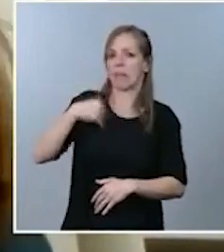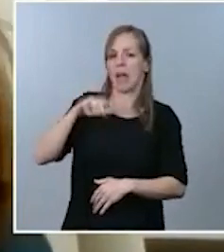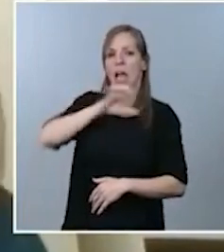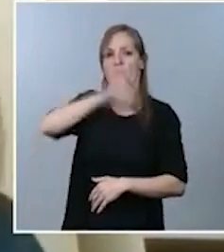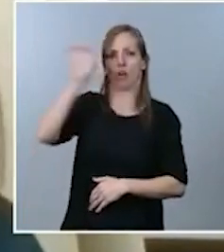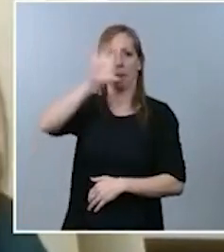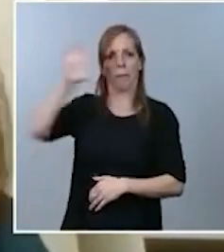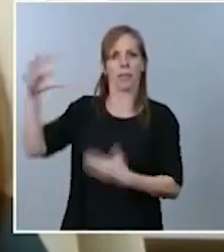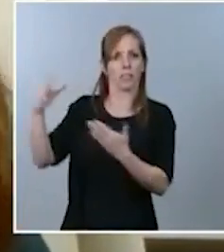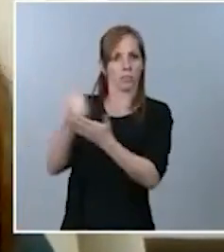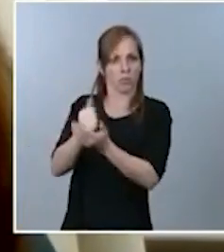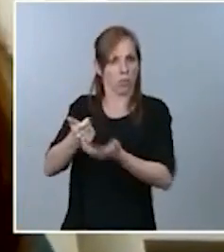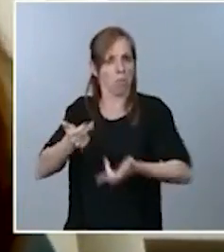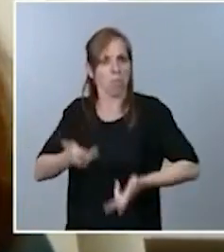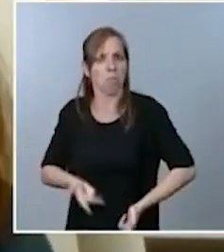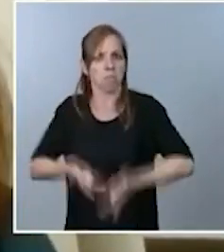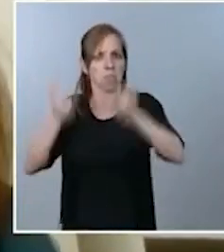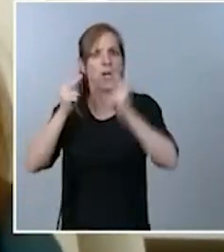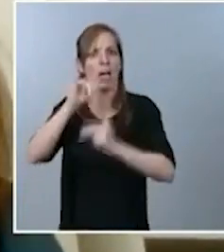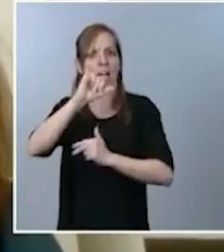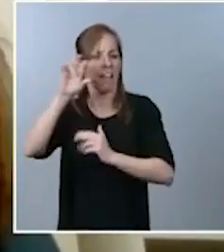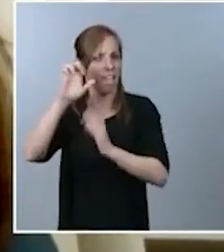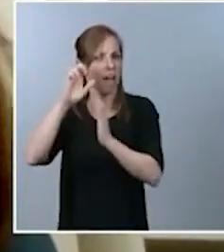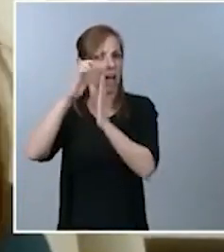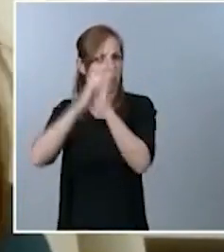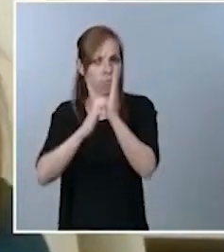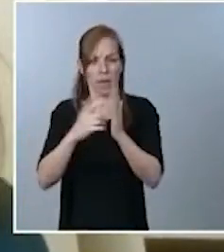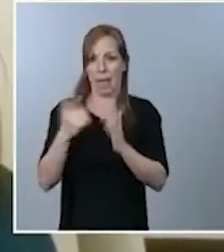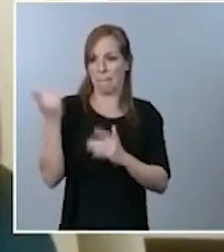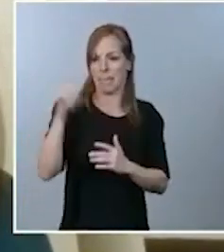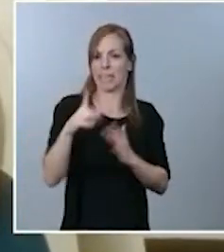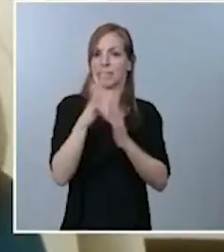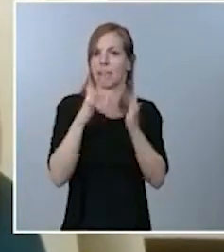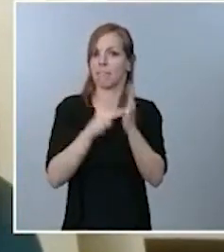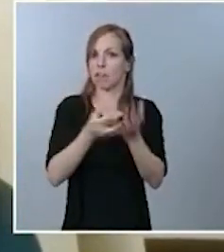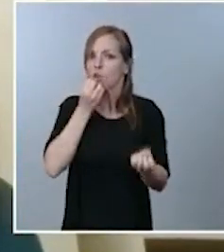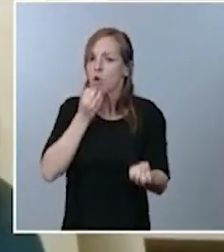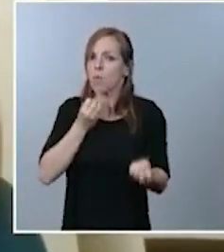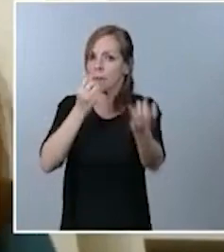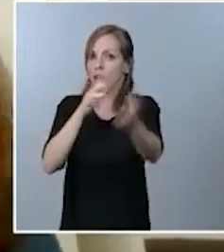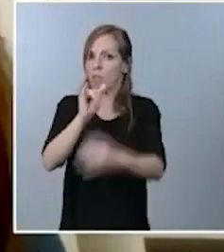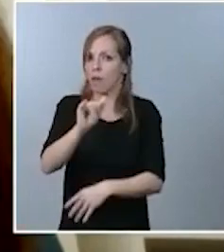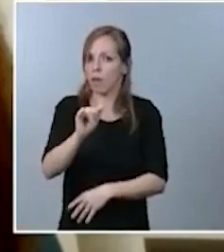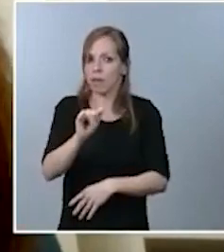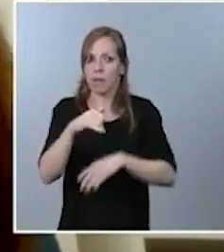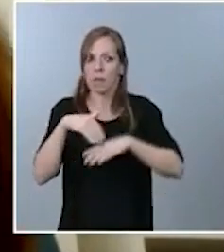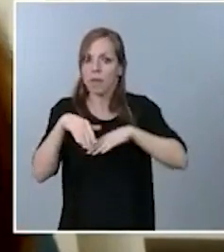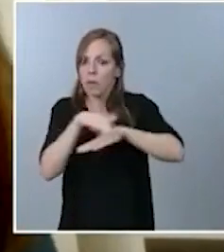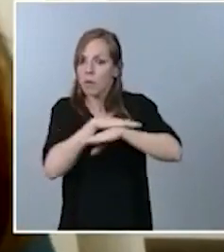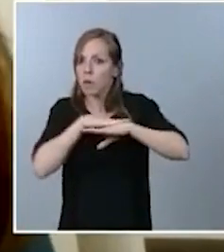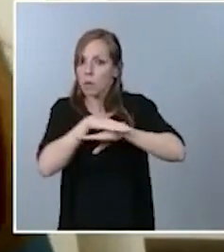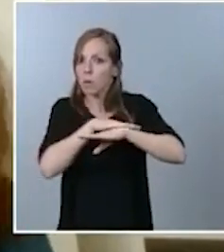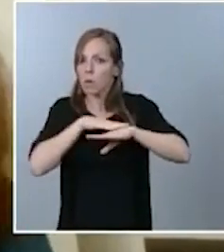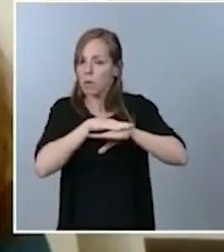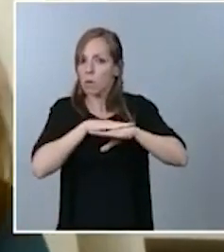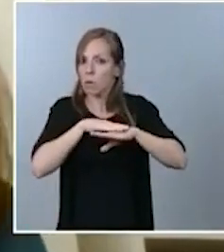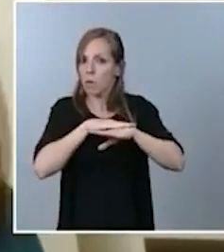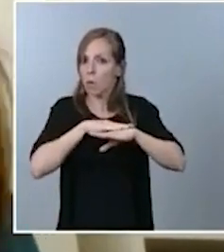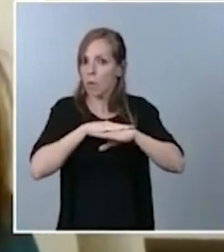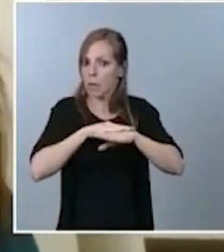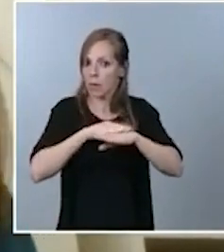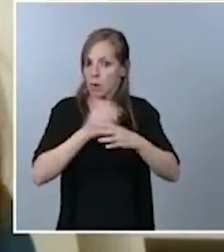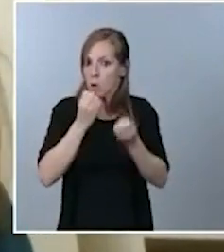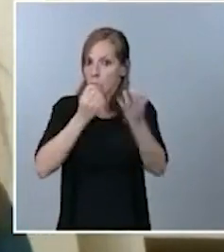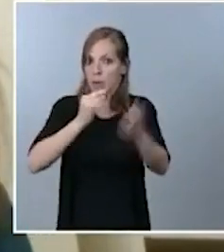ministro Costa. Hay un comunicado del mes de abril. Quería saber si el Gobierno no se da por enterado todavía de esta instrucción o qué es lo que